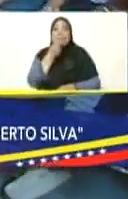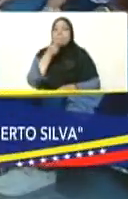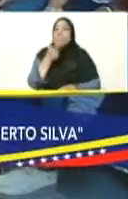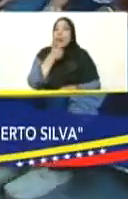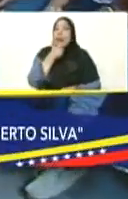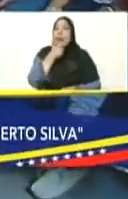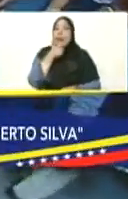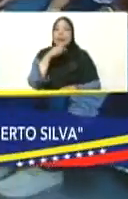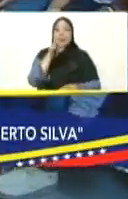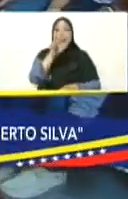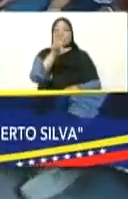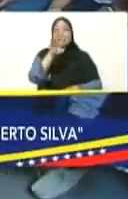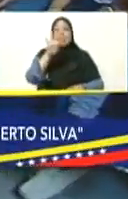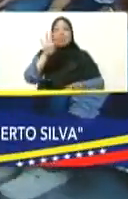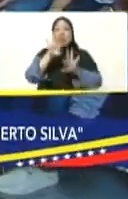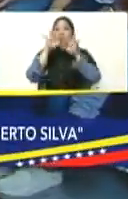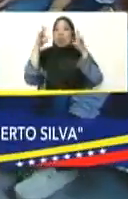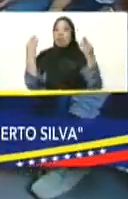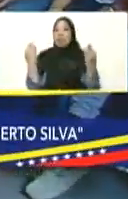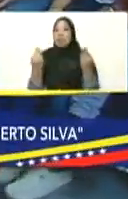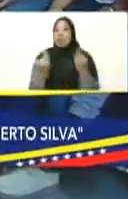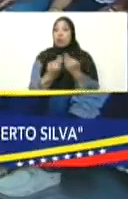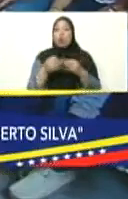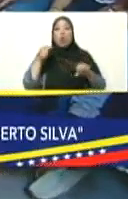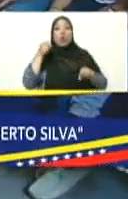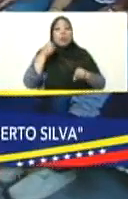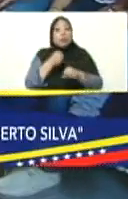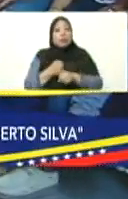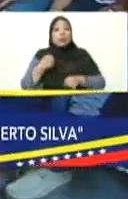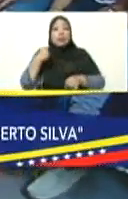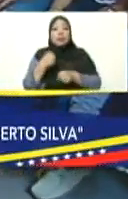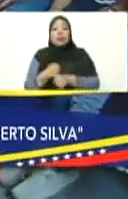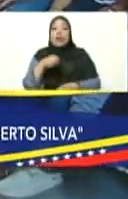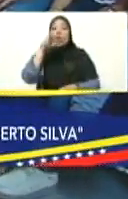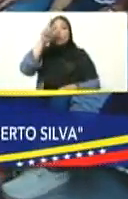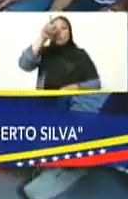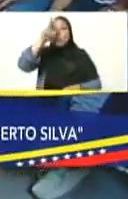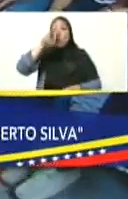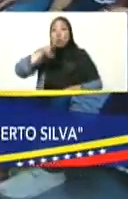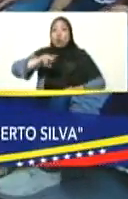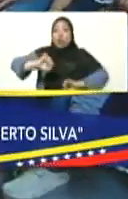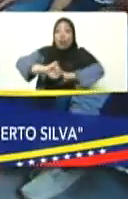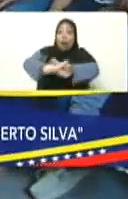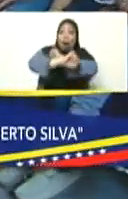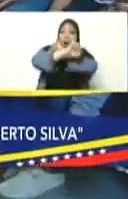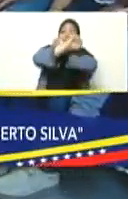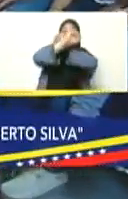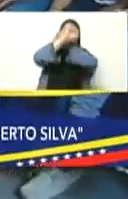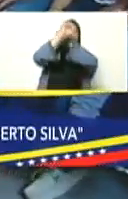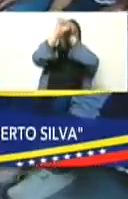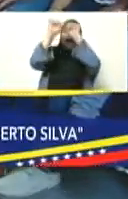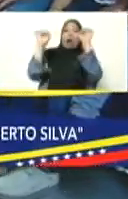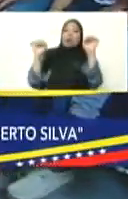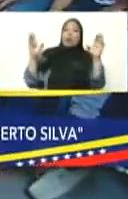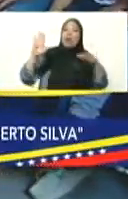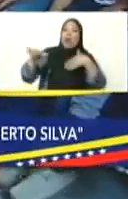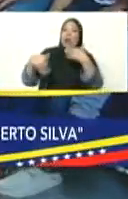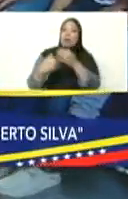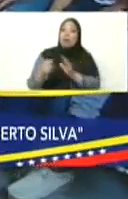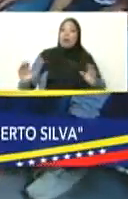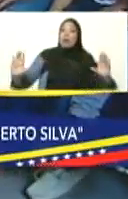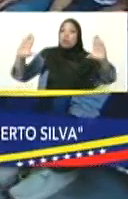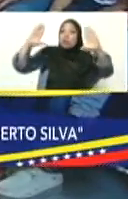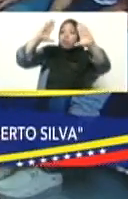de 34 familias trabajando día y noche entendiendo que no hay adversidades